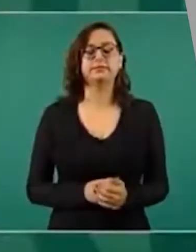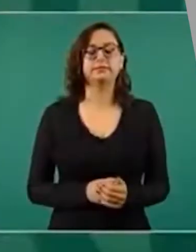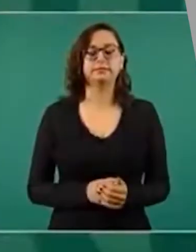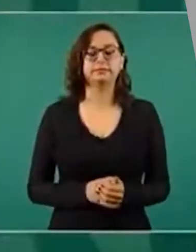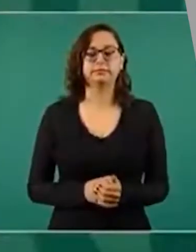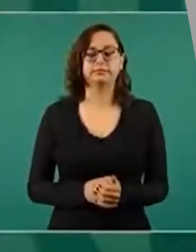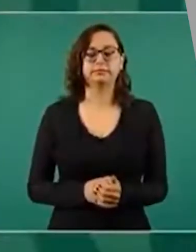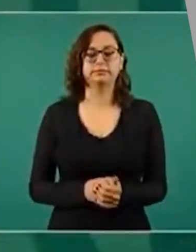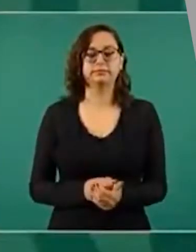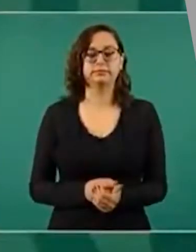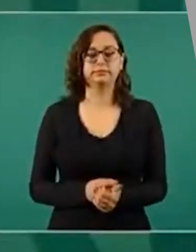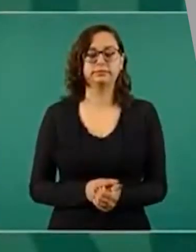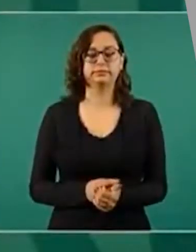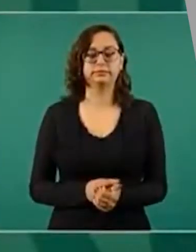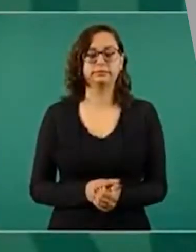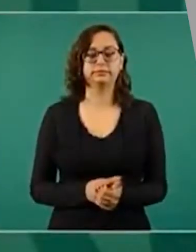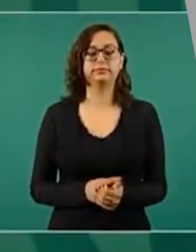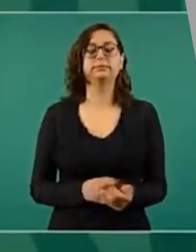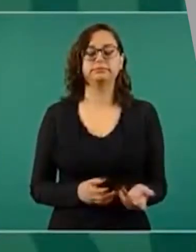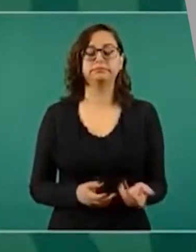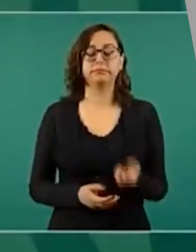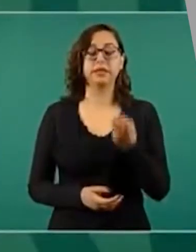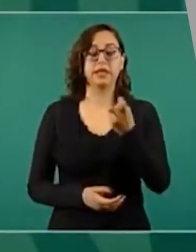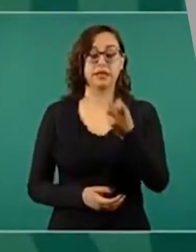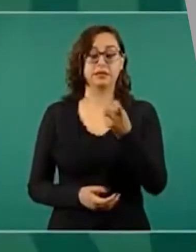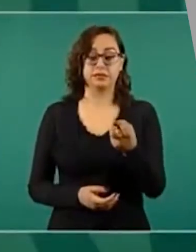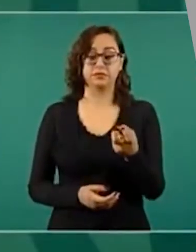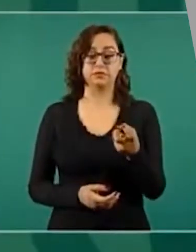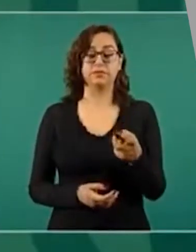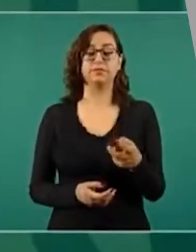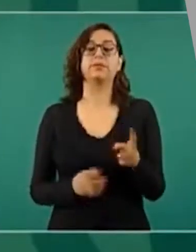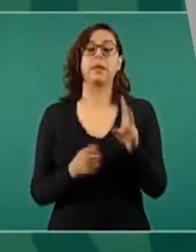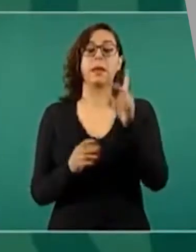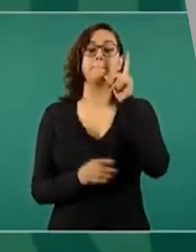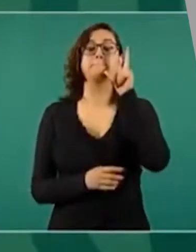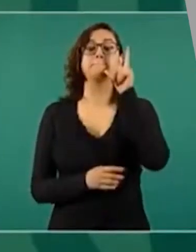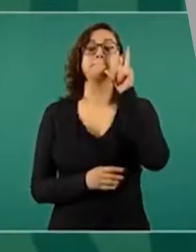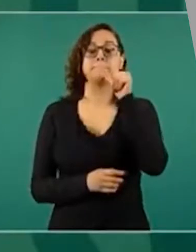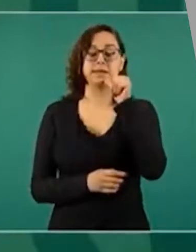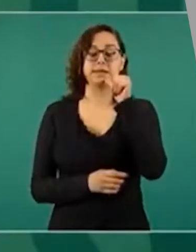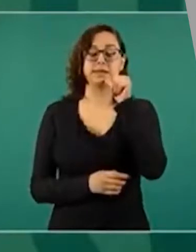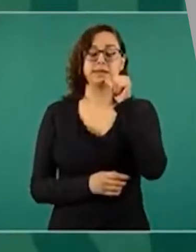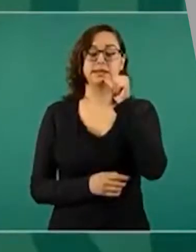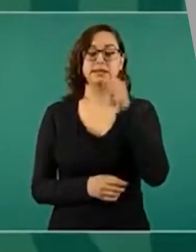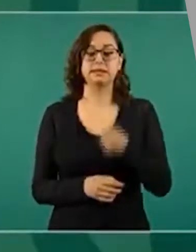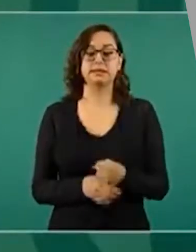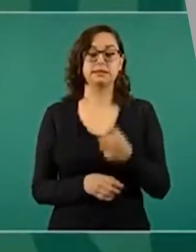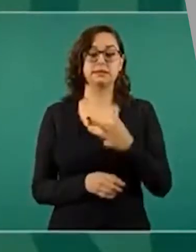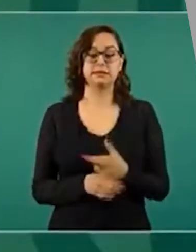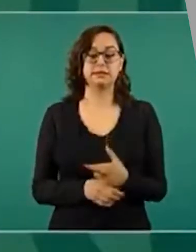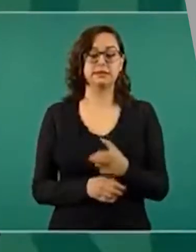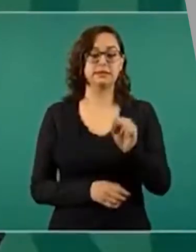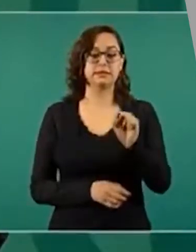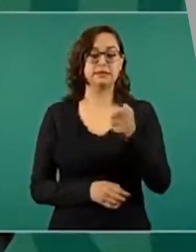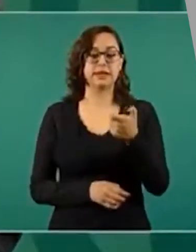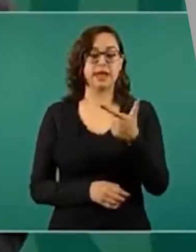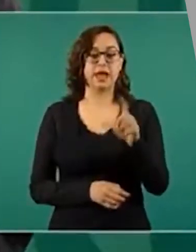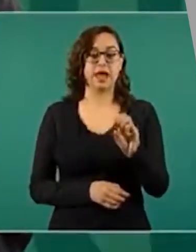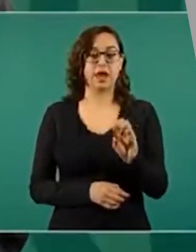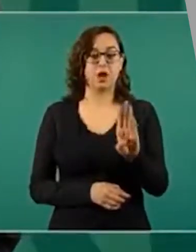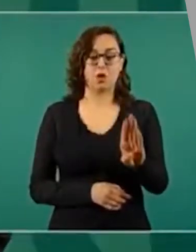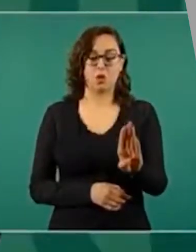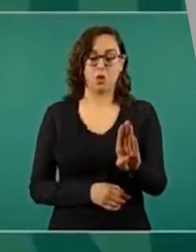Mañana tienen que informarnos el secretario de Gobernación y la